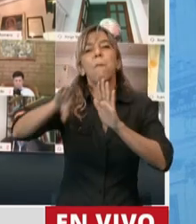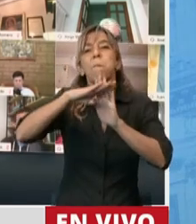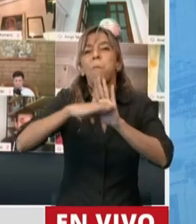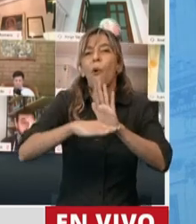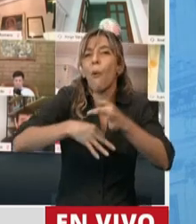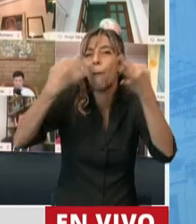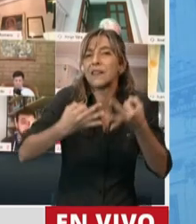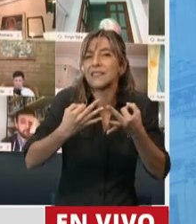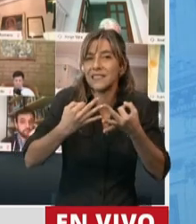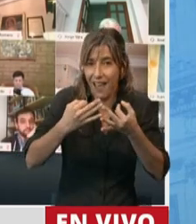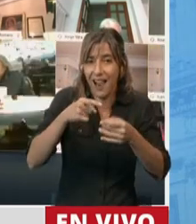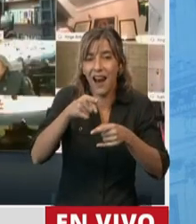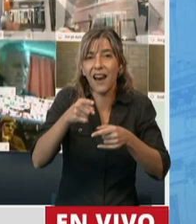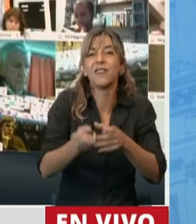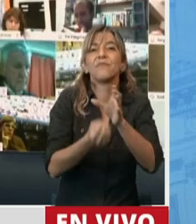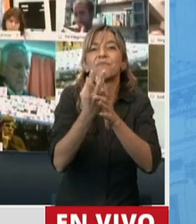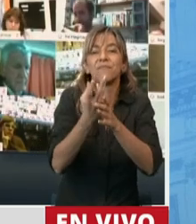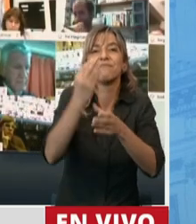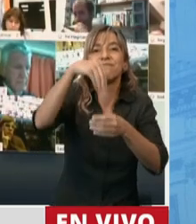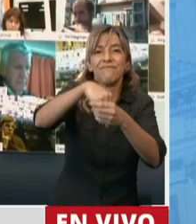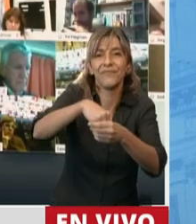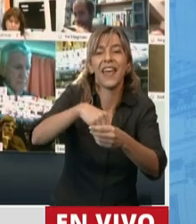través de la ANMAC. O sea que,